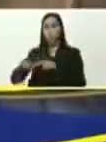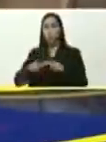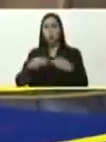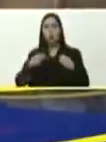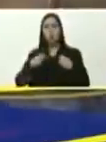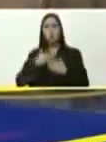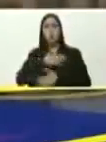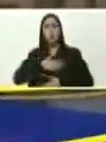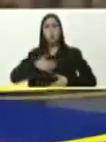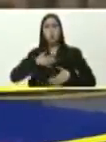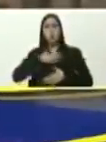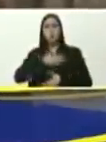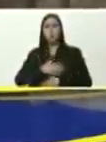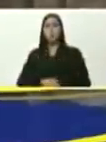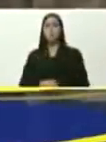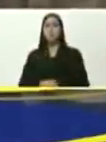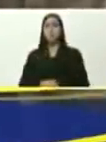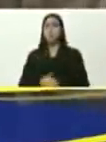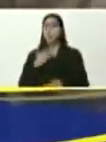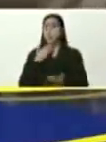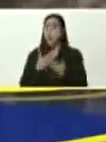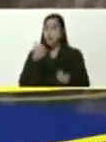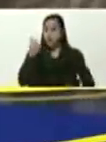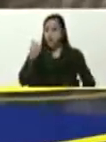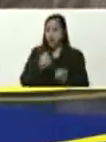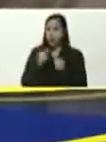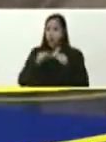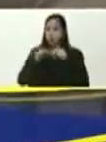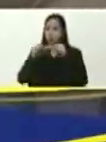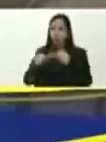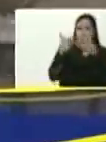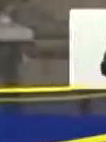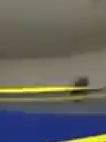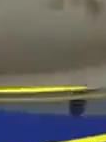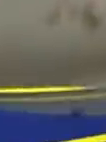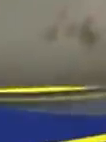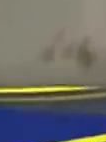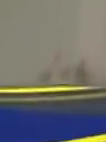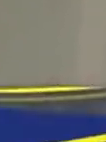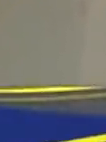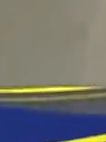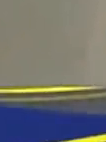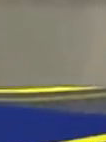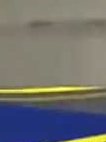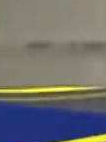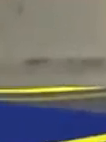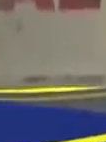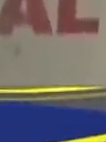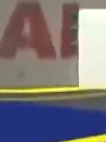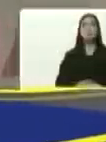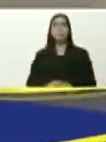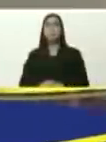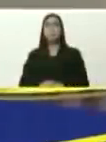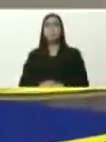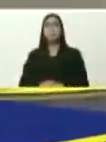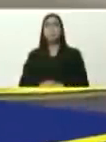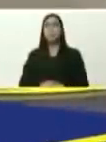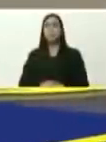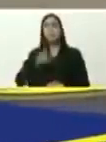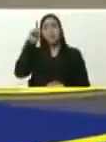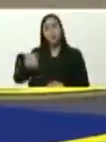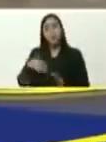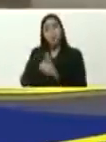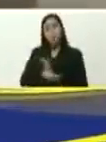quiero agradecerle, presidente, por el apoyo, que permanentemente nos da, ayer estaba usted, en el municipio Sucre, yo estaba,